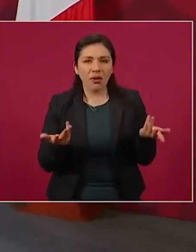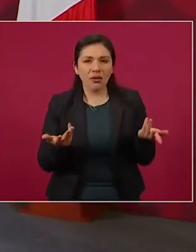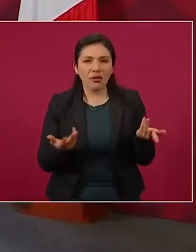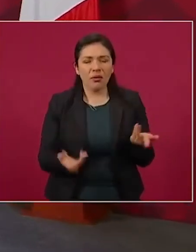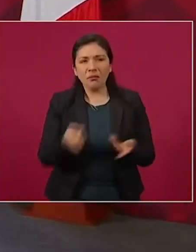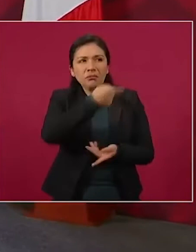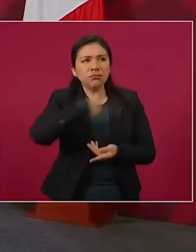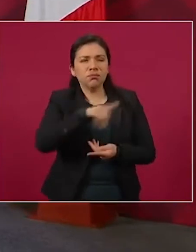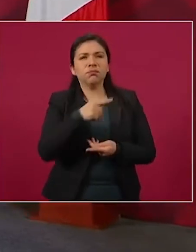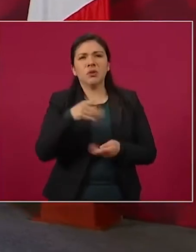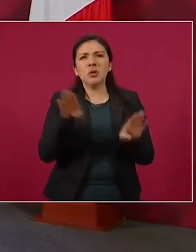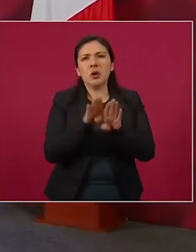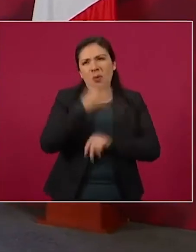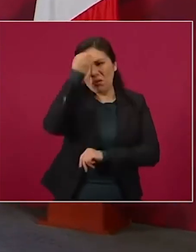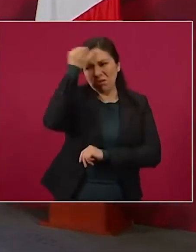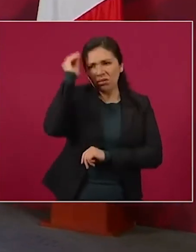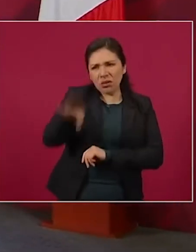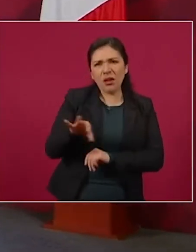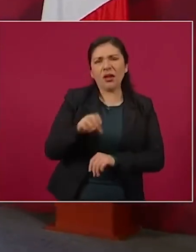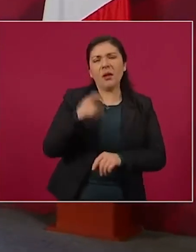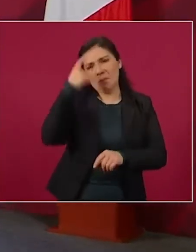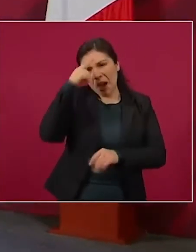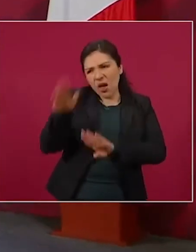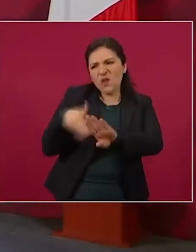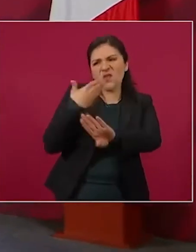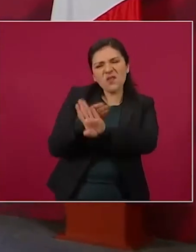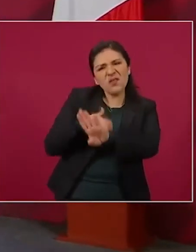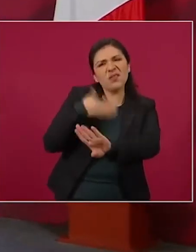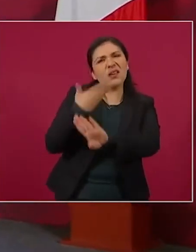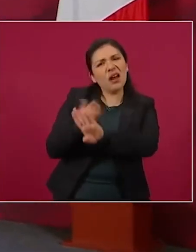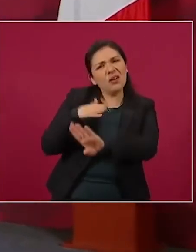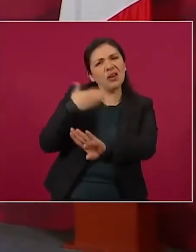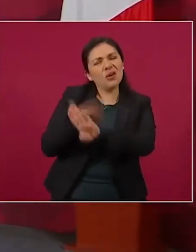una campaña de desprestigio,